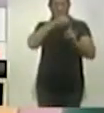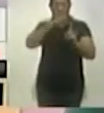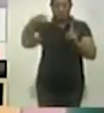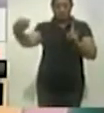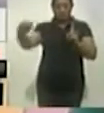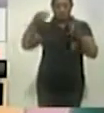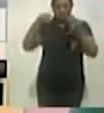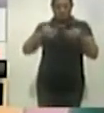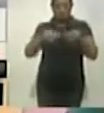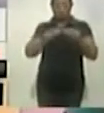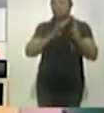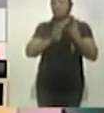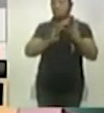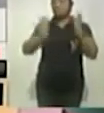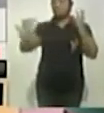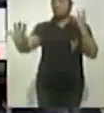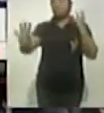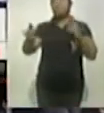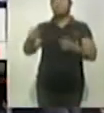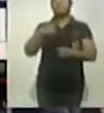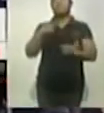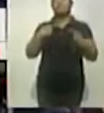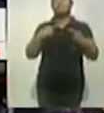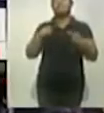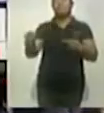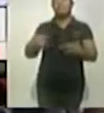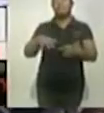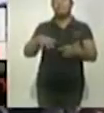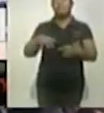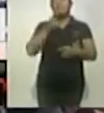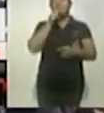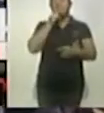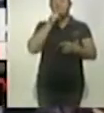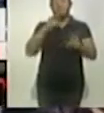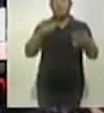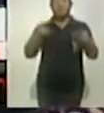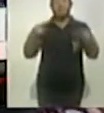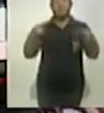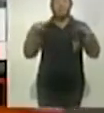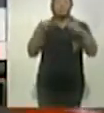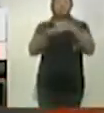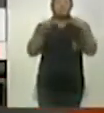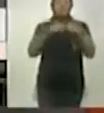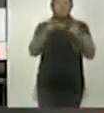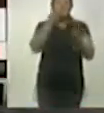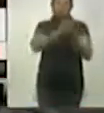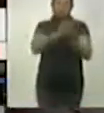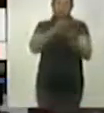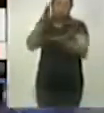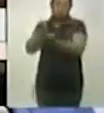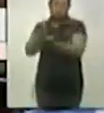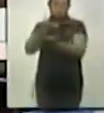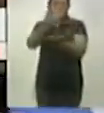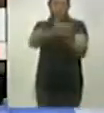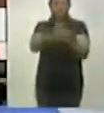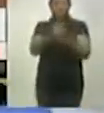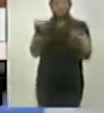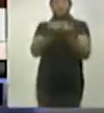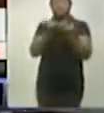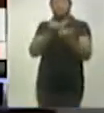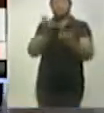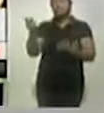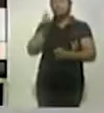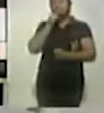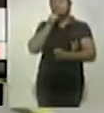pública, municipal, y estatal, cerraron las avenidas principales del primer cuadro de la ciudad. También decirles que el personal de protección civil